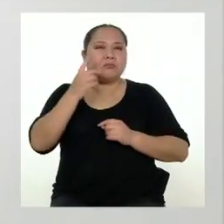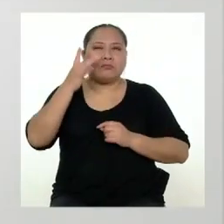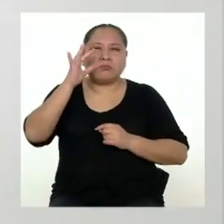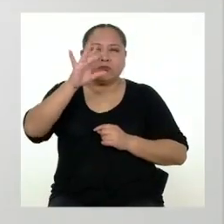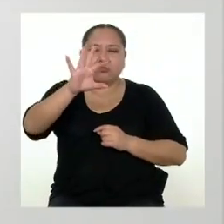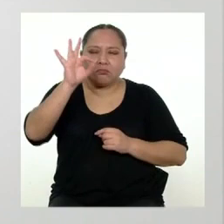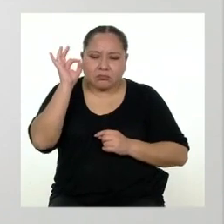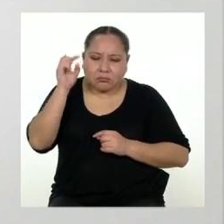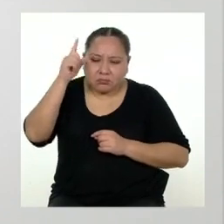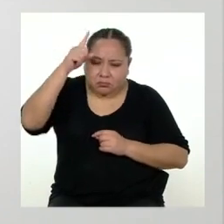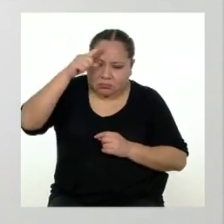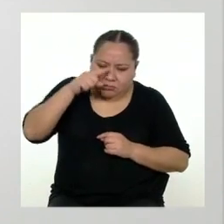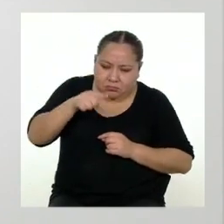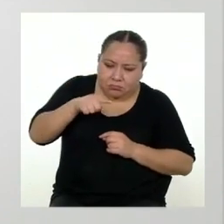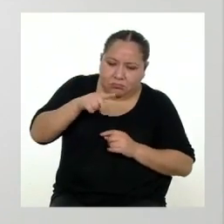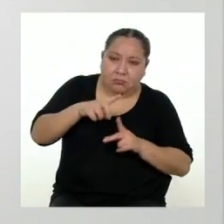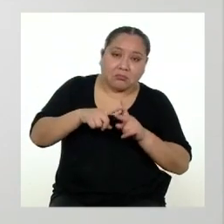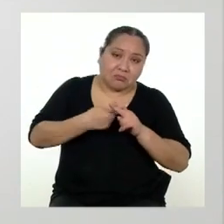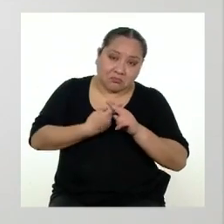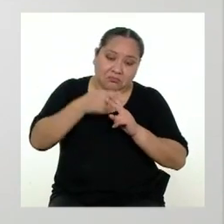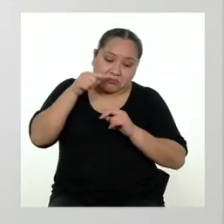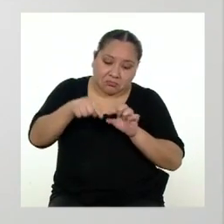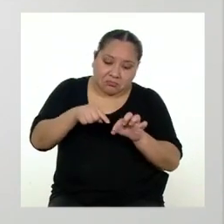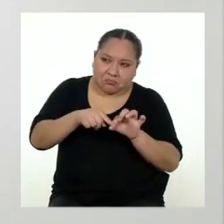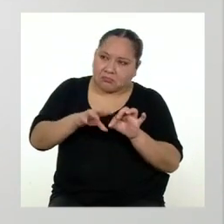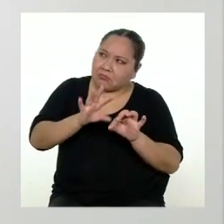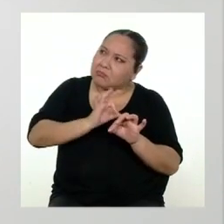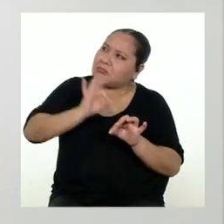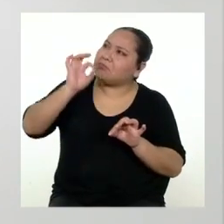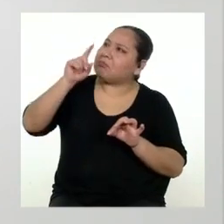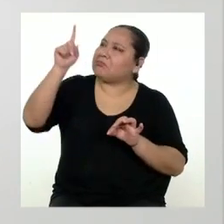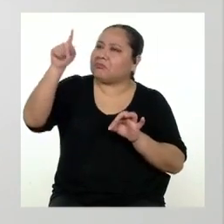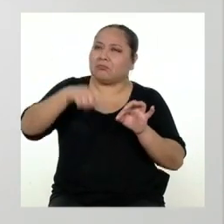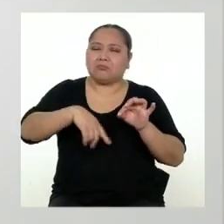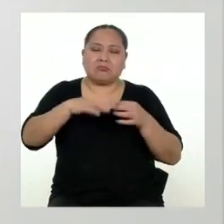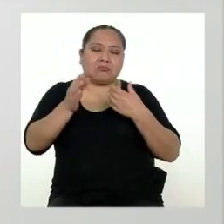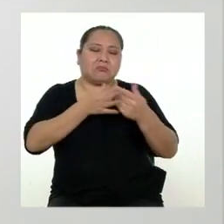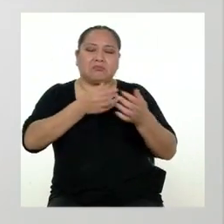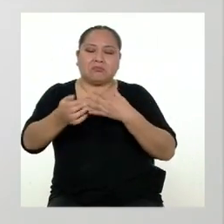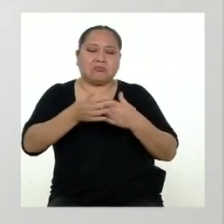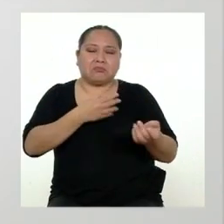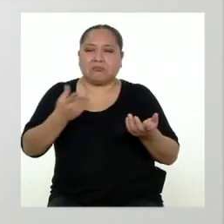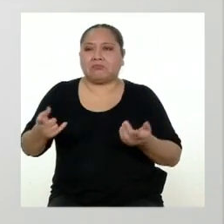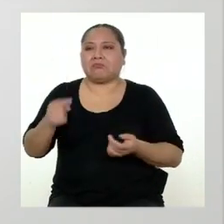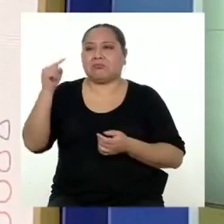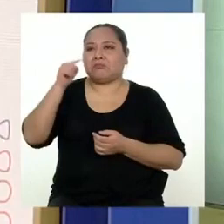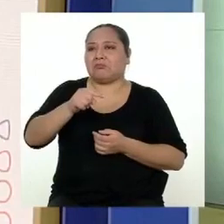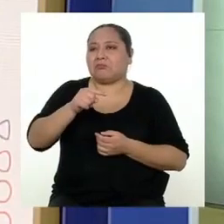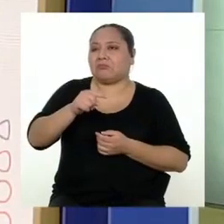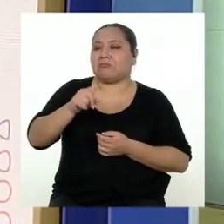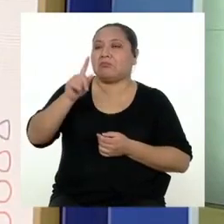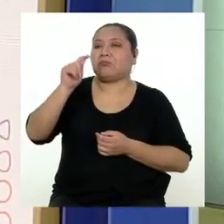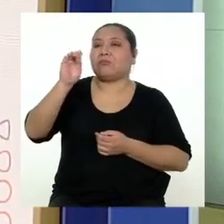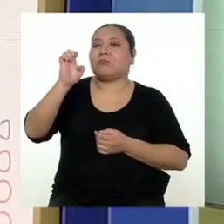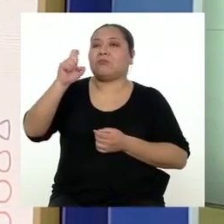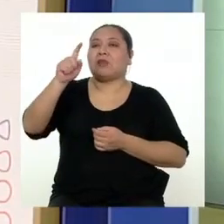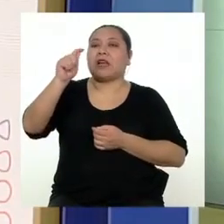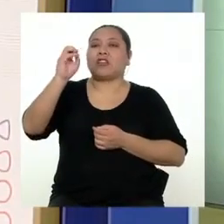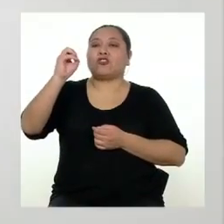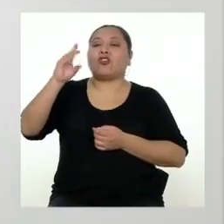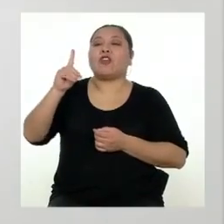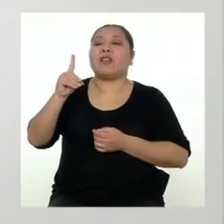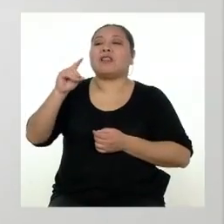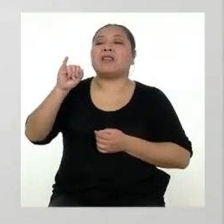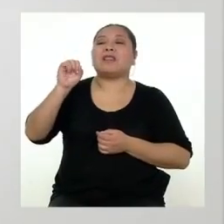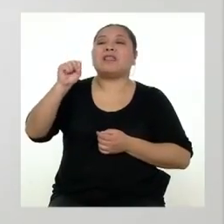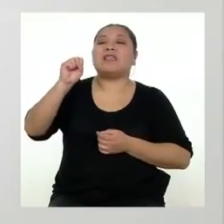el ojo al bloque de abajo, empezaríamos por ahí y no habría problema porque es un... Texto discontinuo.